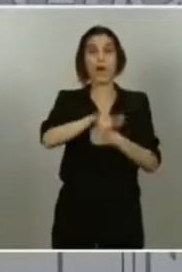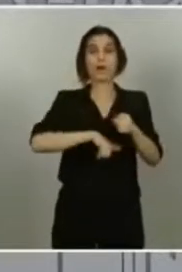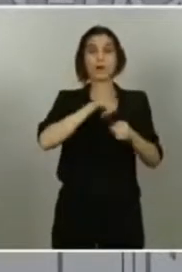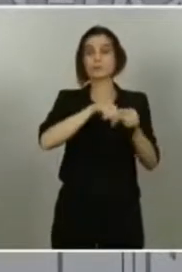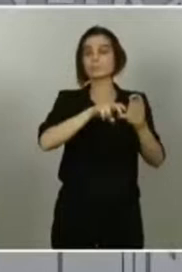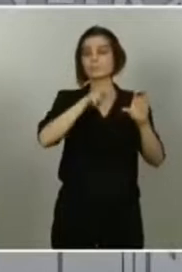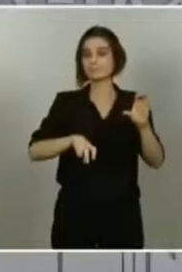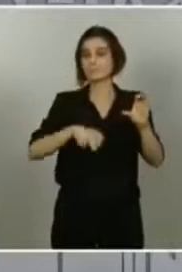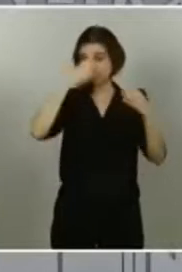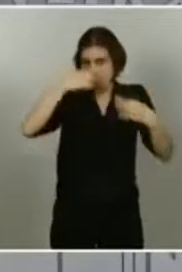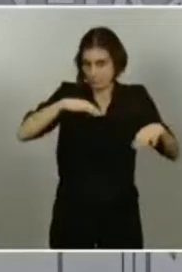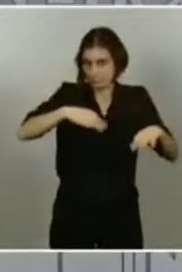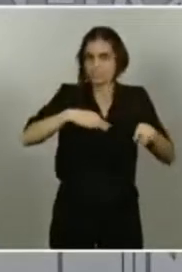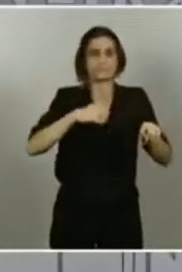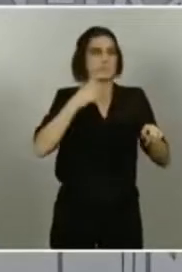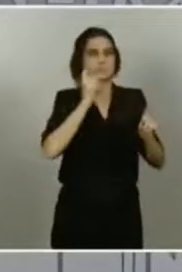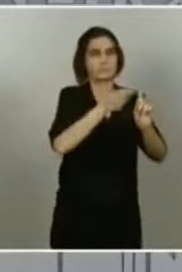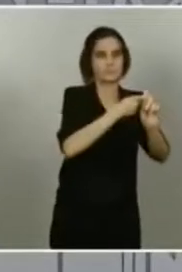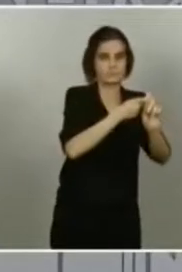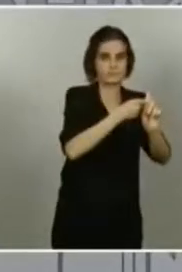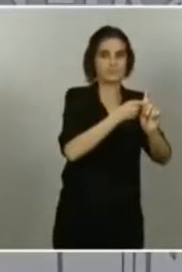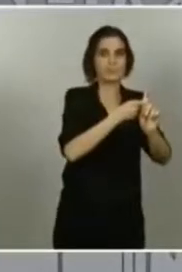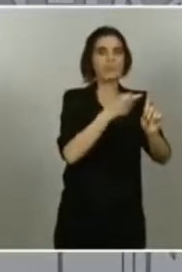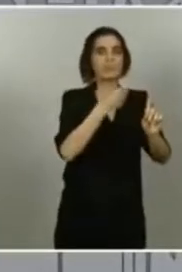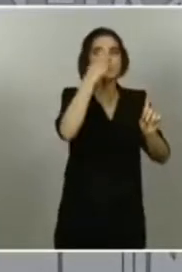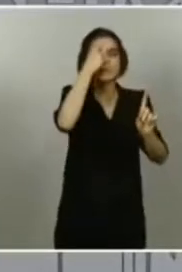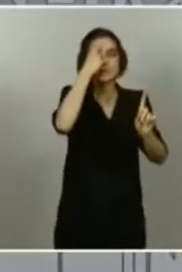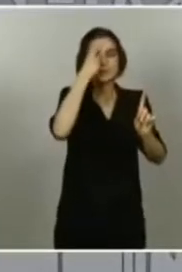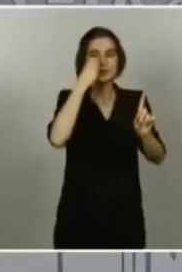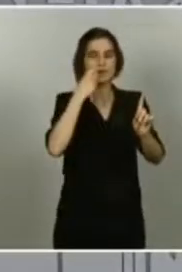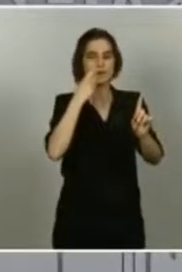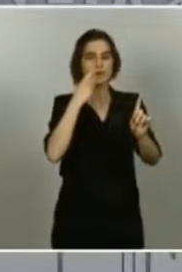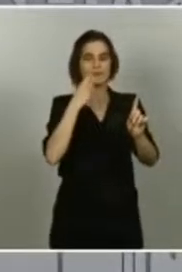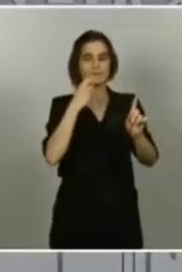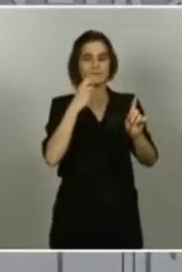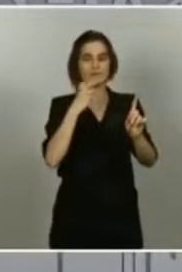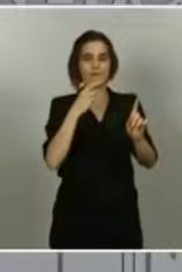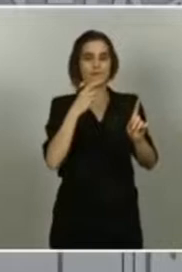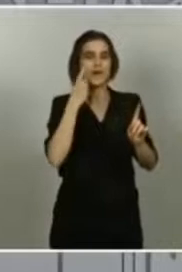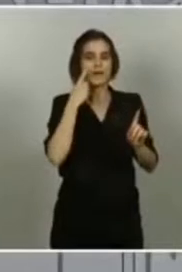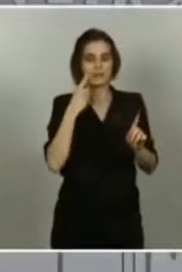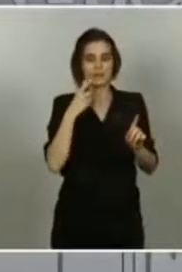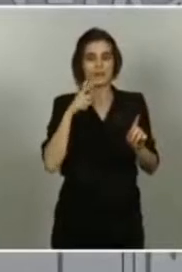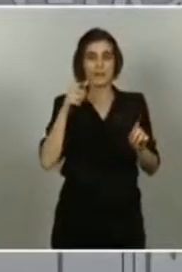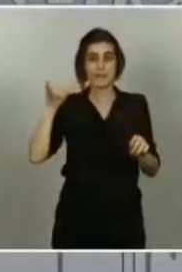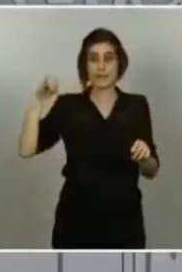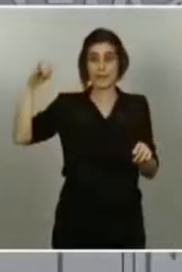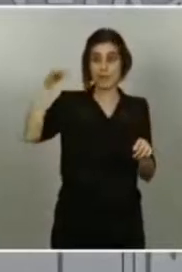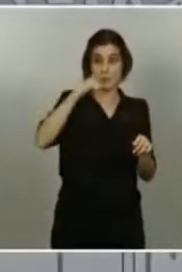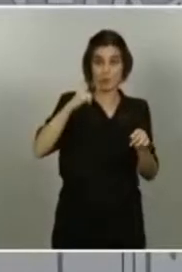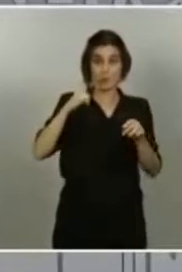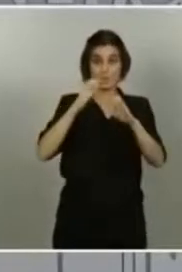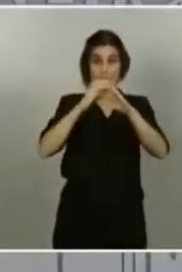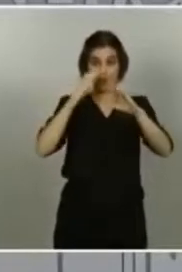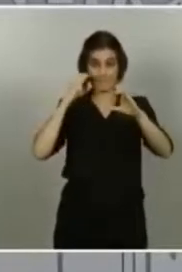quiénes durante el vuelo tienen que considerarse contactos estrechos, van a ser seguidos. Entiendo que se les va a poner en